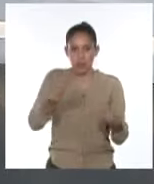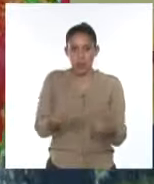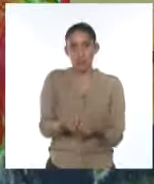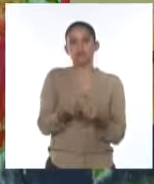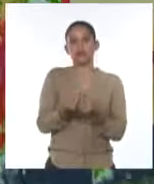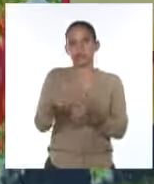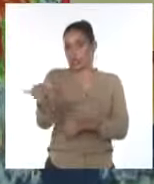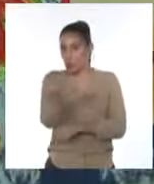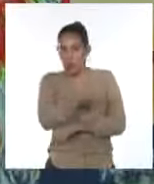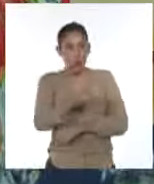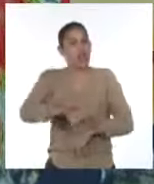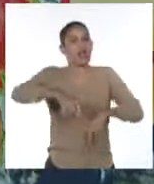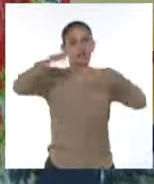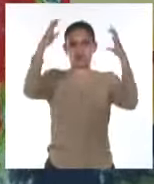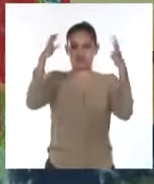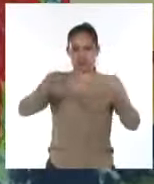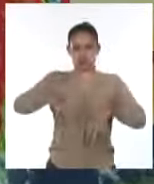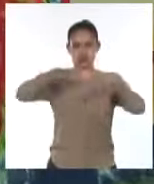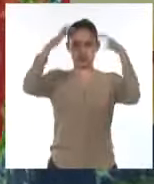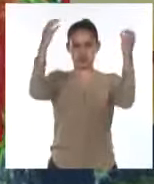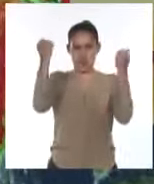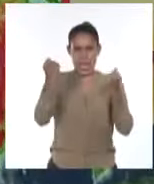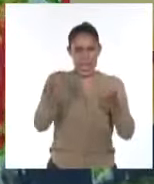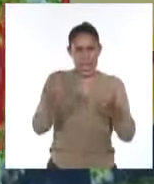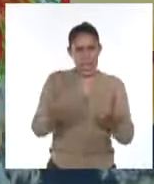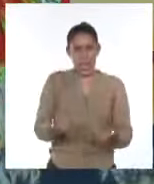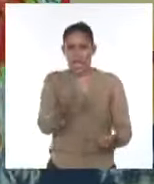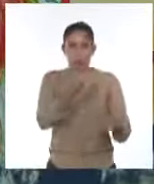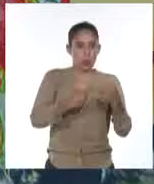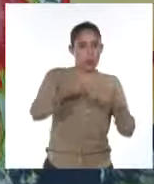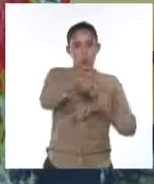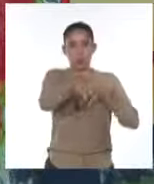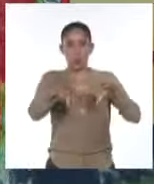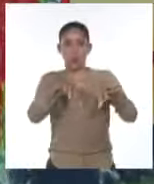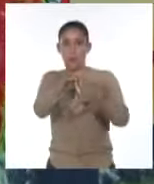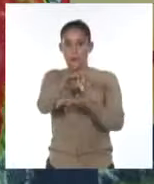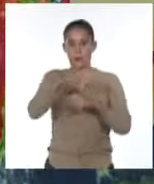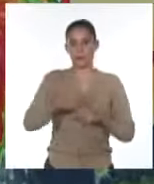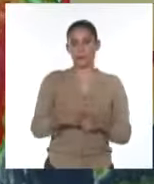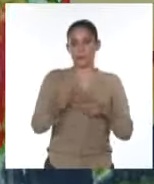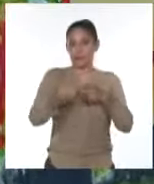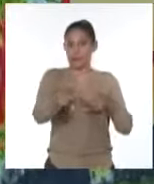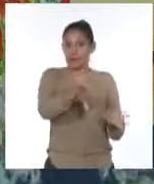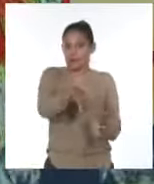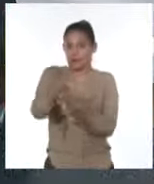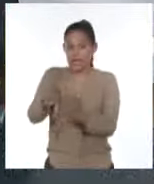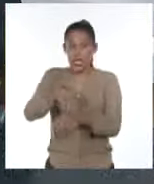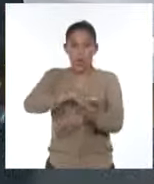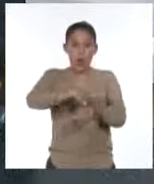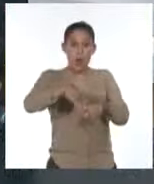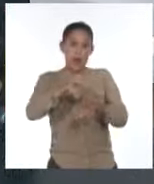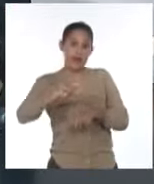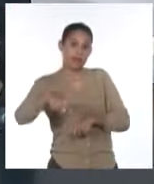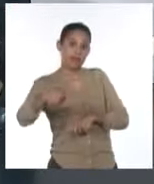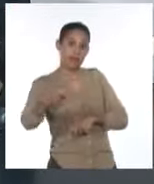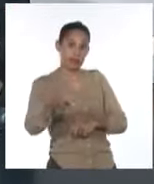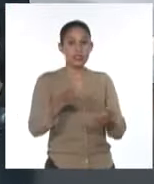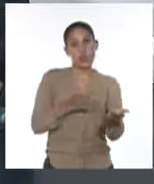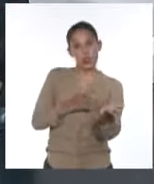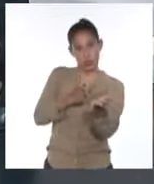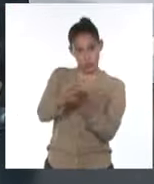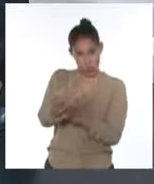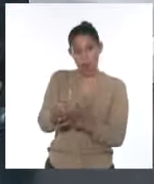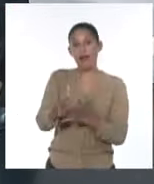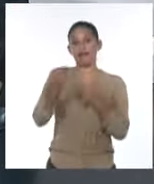pronostican numerosas lluvias y que pueden también llegar a ser fuertes en algunas localidades. Ahora bien, en las próximas horas este sistema va a continuar, como les decía,